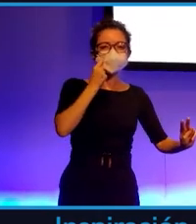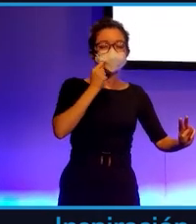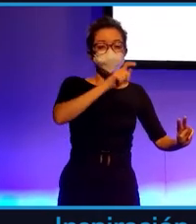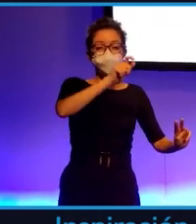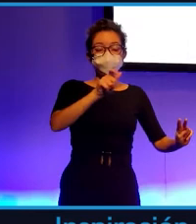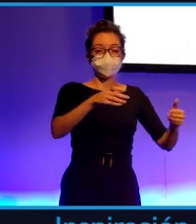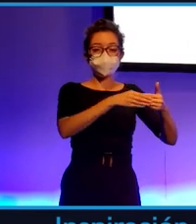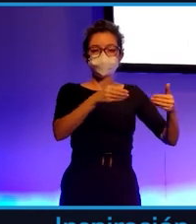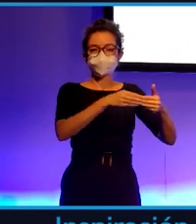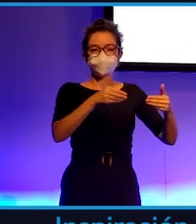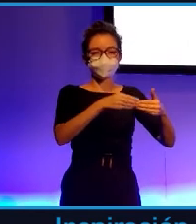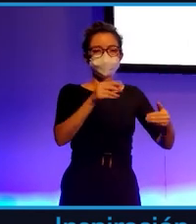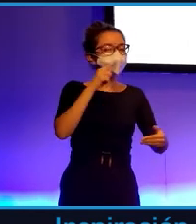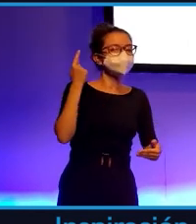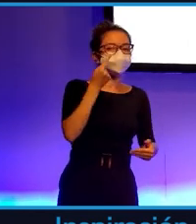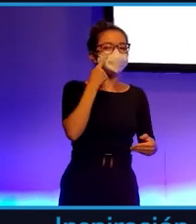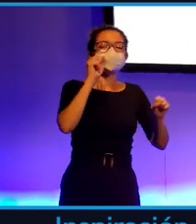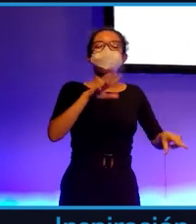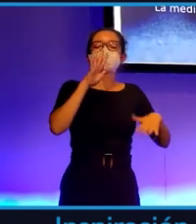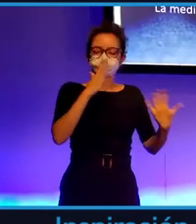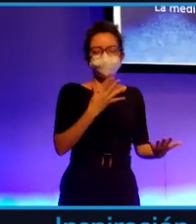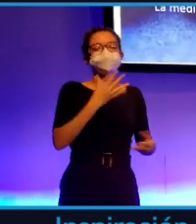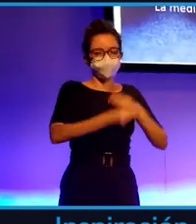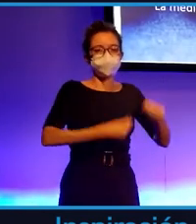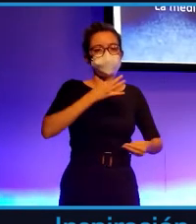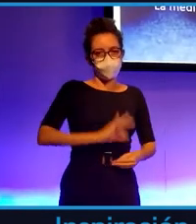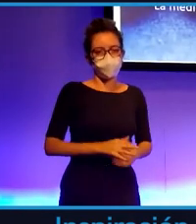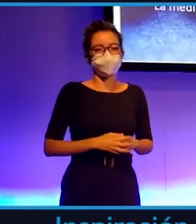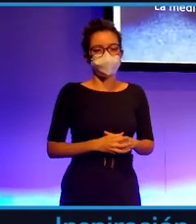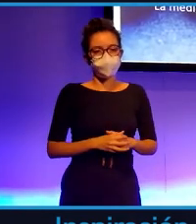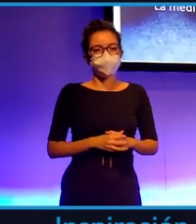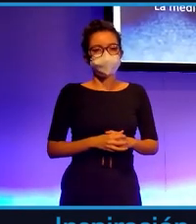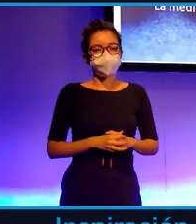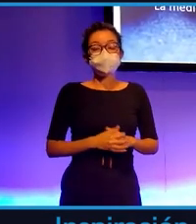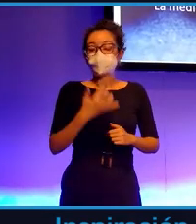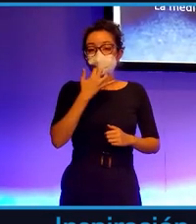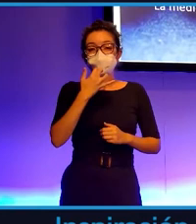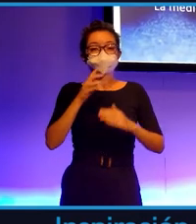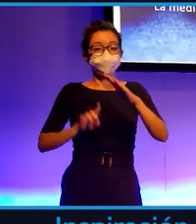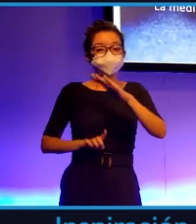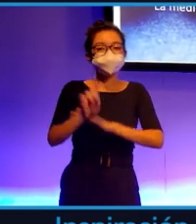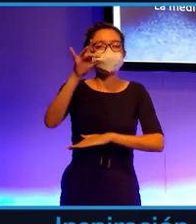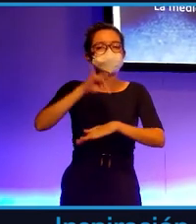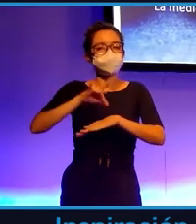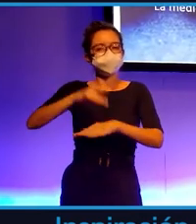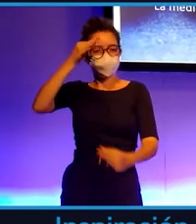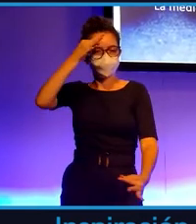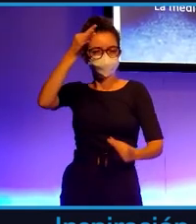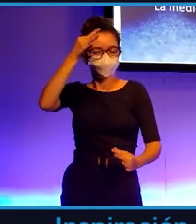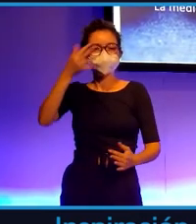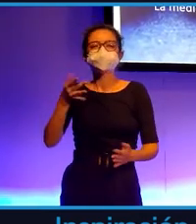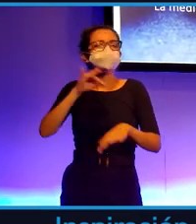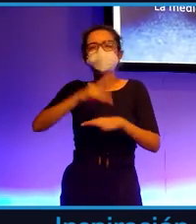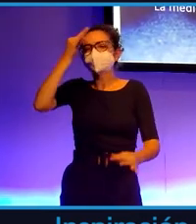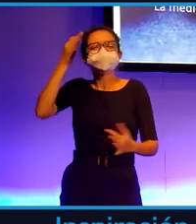se quedaban sin ningún diagnóstico. El tener grandes avances en medicina de precisión. Medicina de precisión